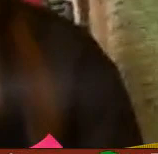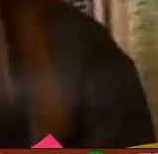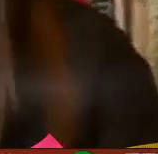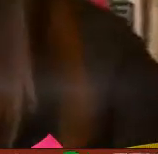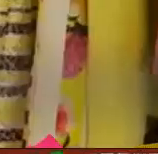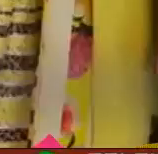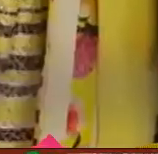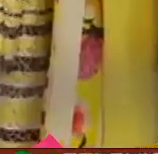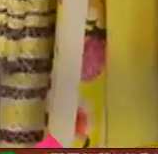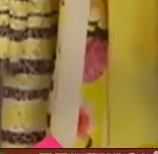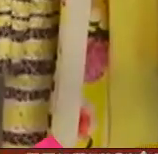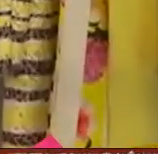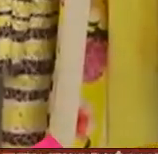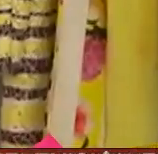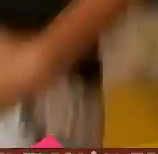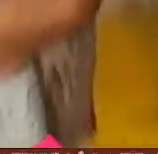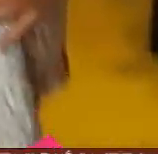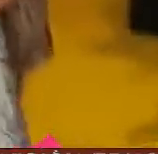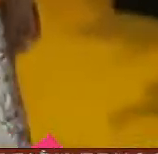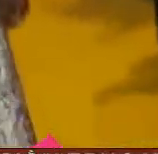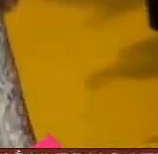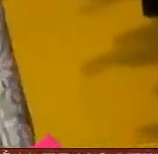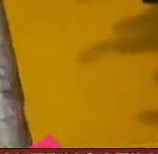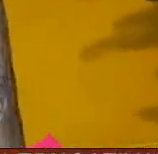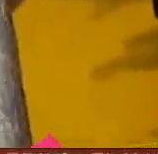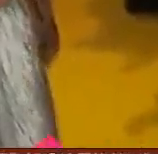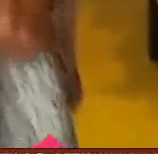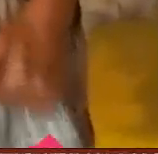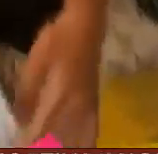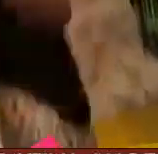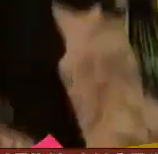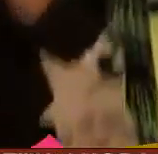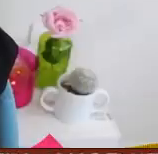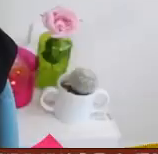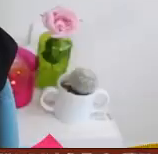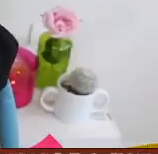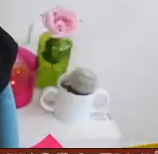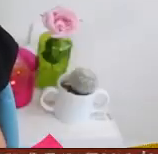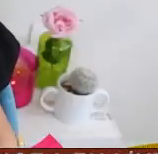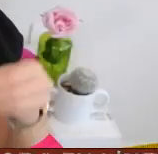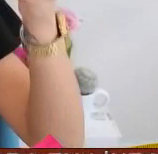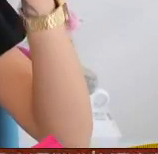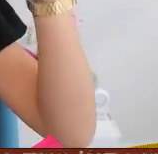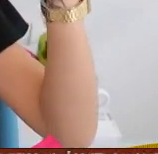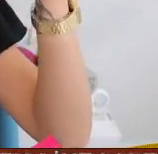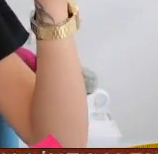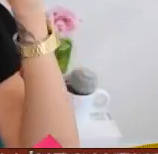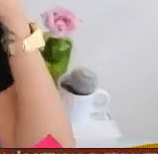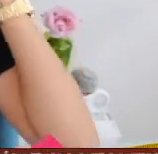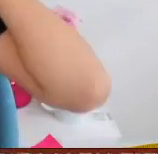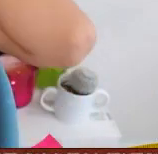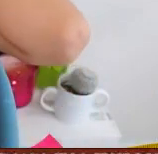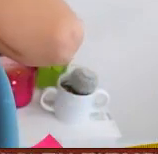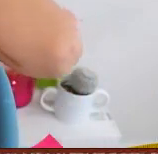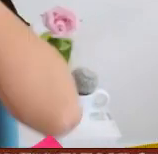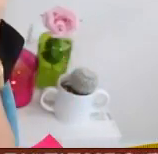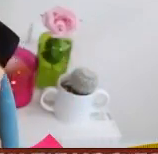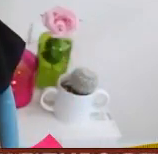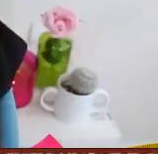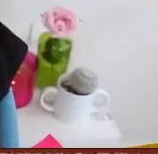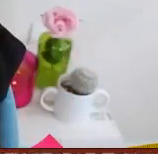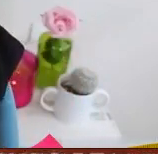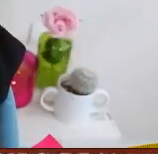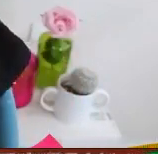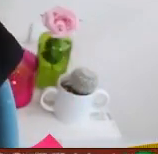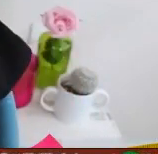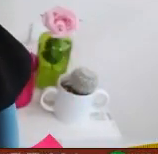actualmente los bloggers han logrado romper el monopolio de las revistas y tienen la capacidad de llegar a un público muy amplio tienen miles de seguidores fieles